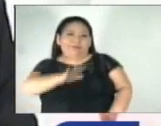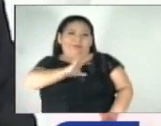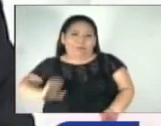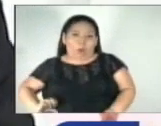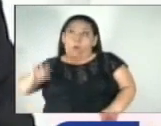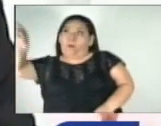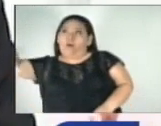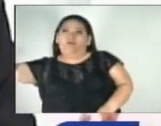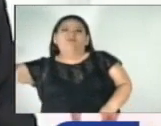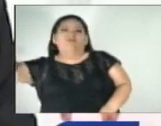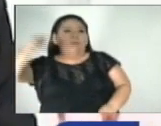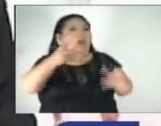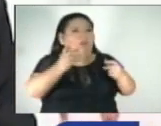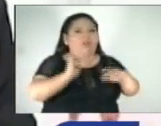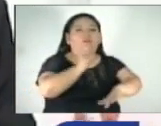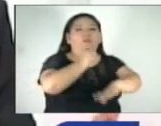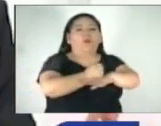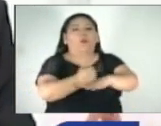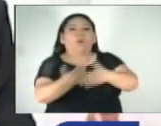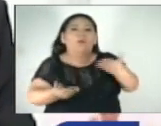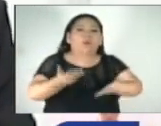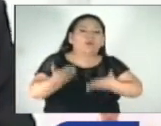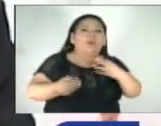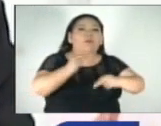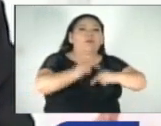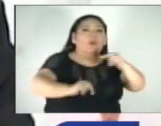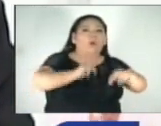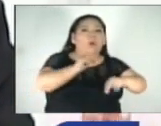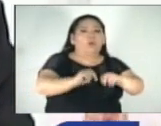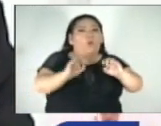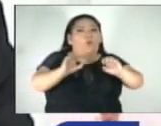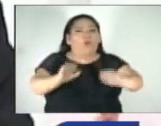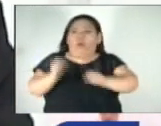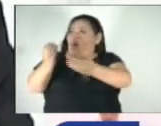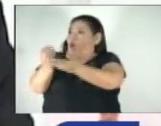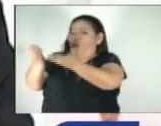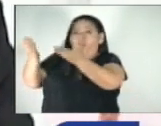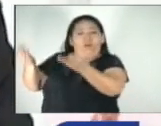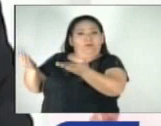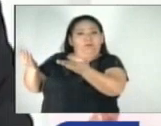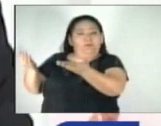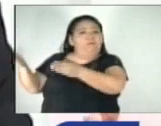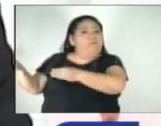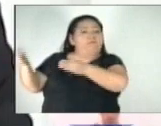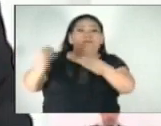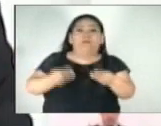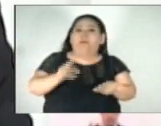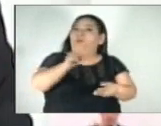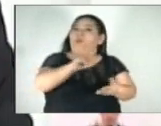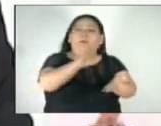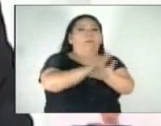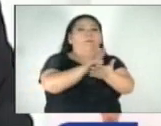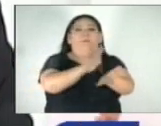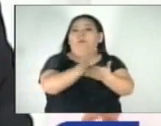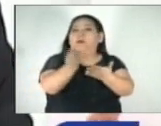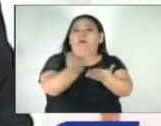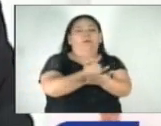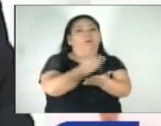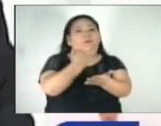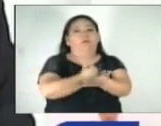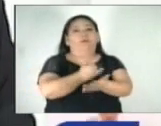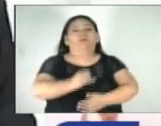decide venir a invertir al país que esa repatriación de capital sea considerado renta